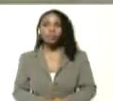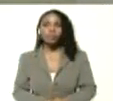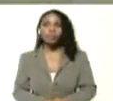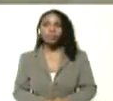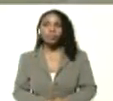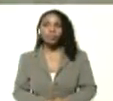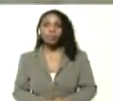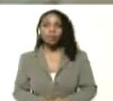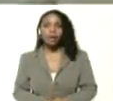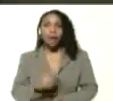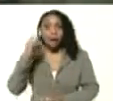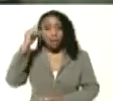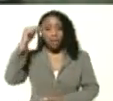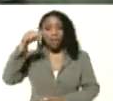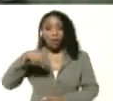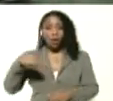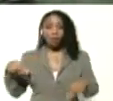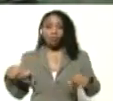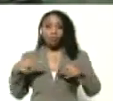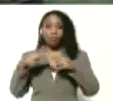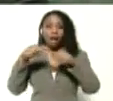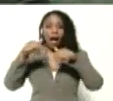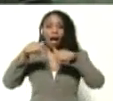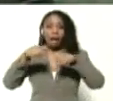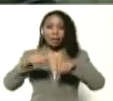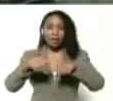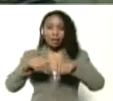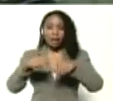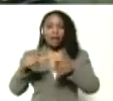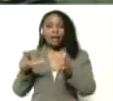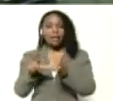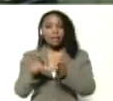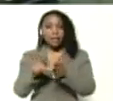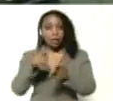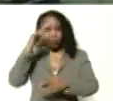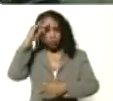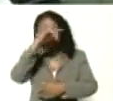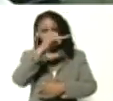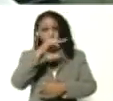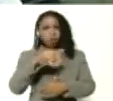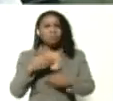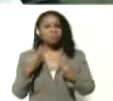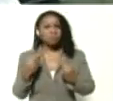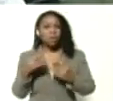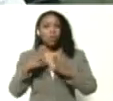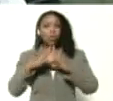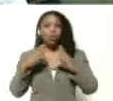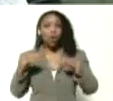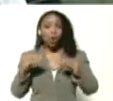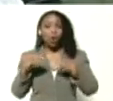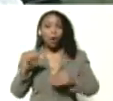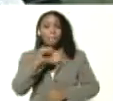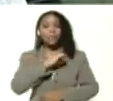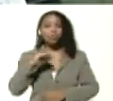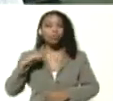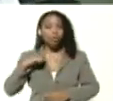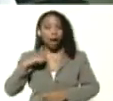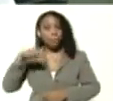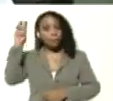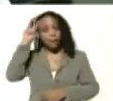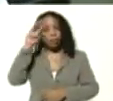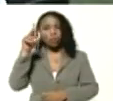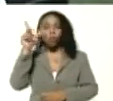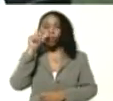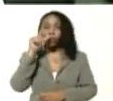El día de hoy nos encontramos aquí en el complejo educativo Fermín Toro, todo el personal docente, obrero